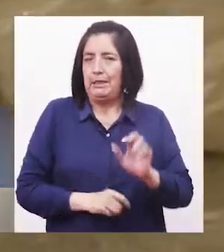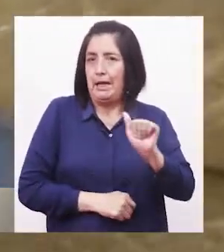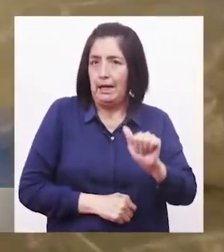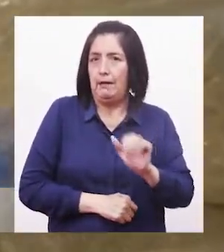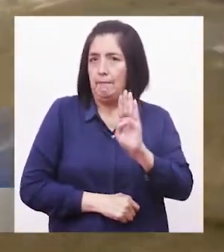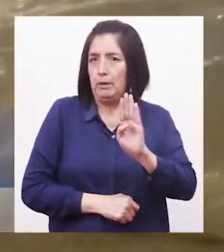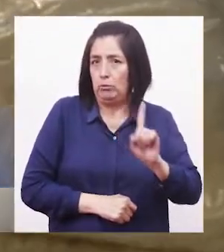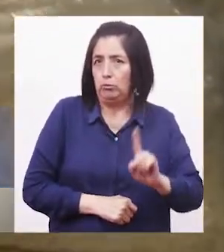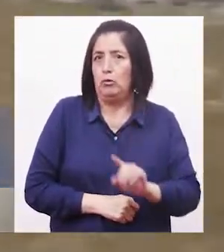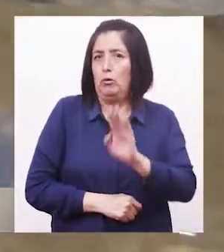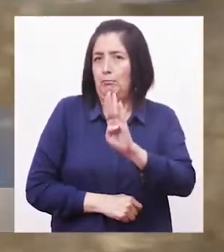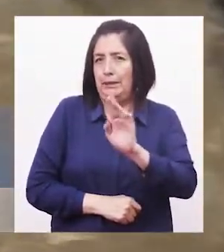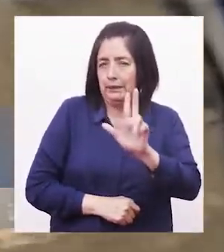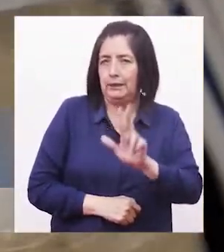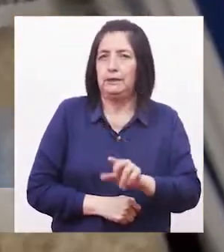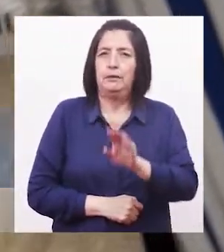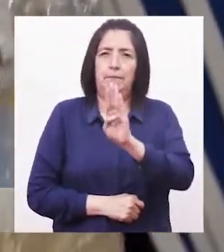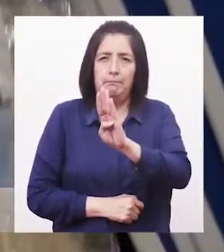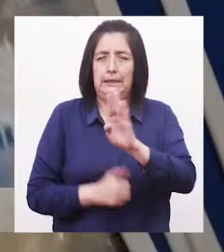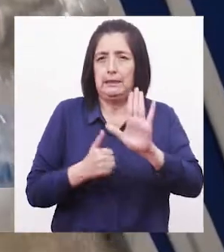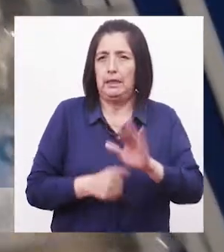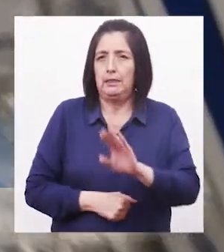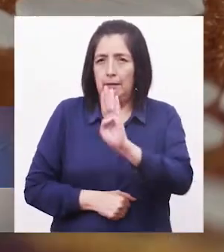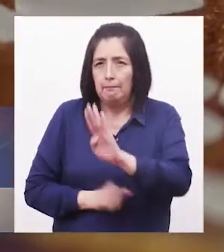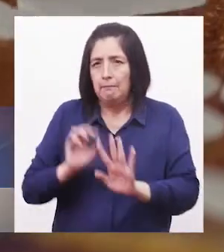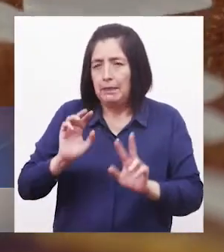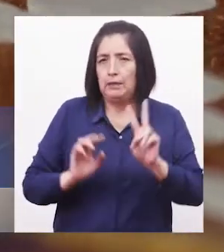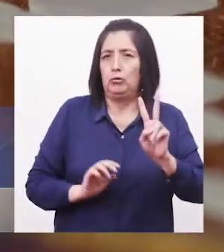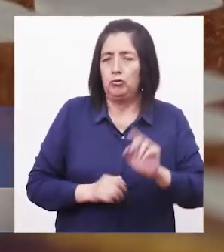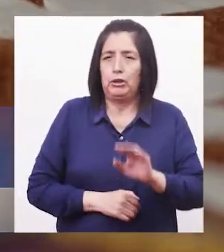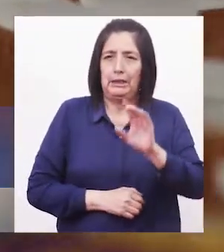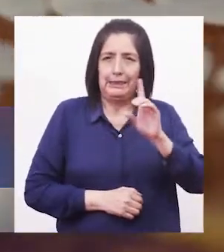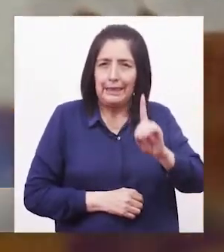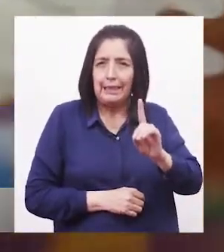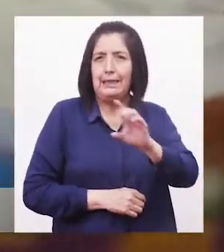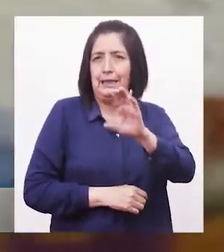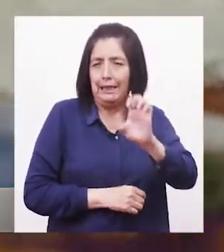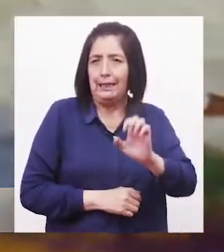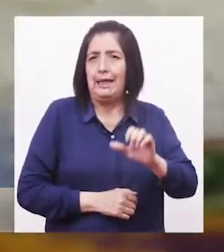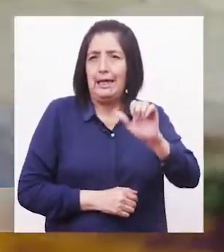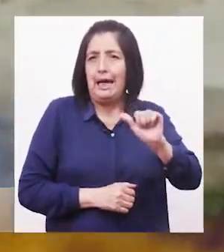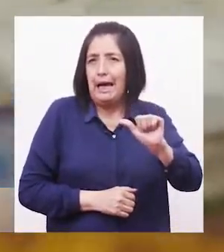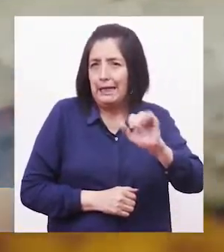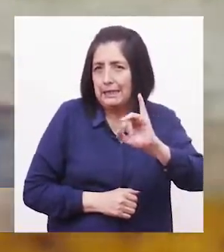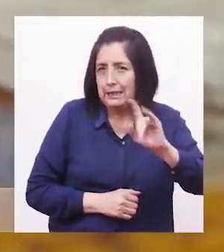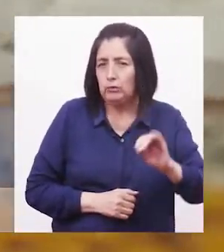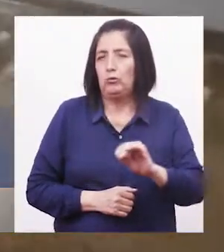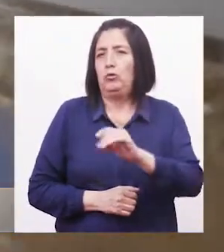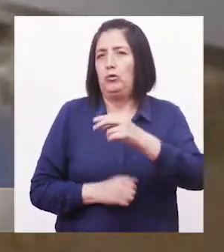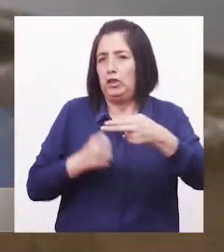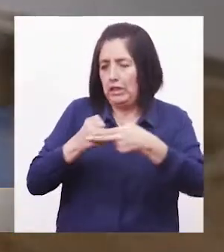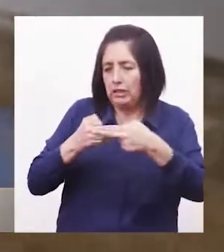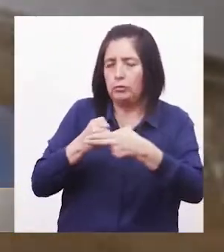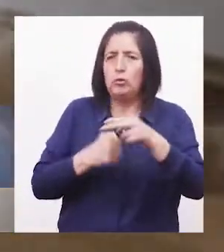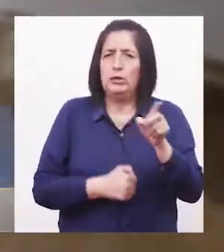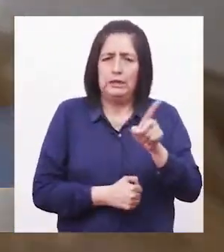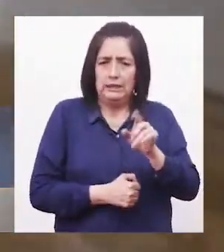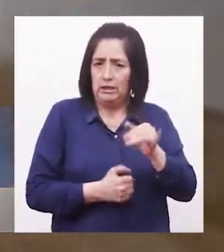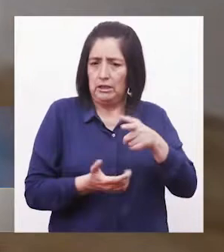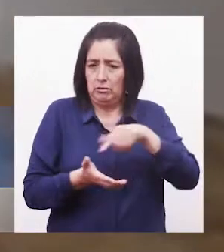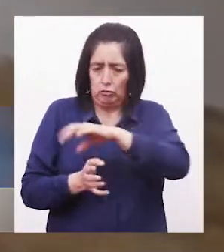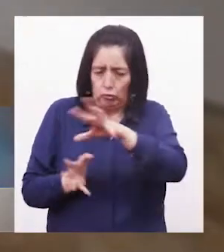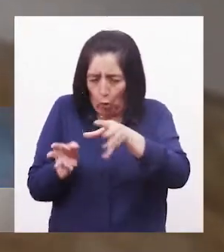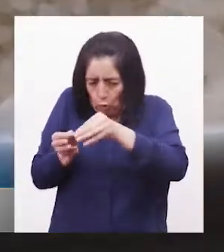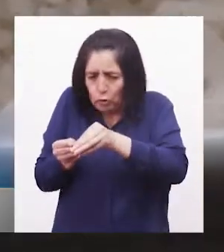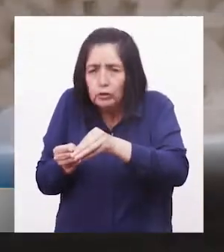B3, B6, B12, D, E, ácido fólico, hierro y zinc, las cuales ayudarán a que